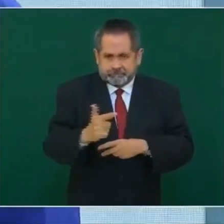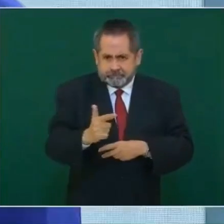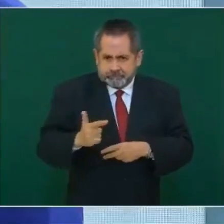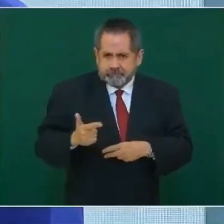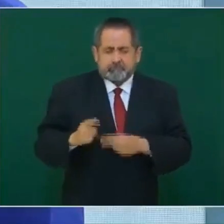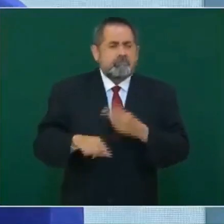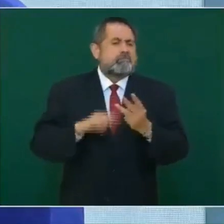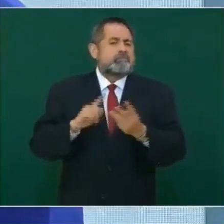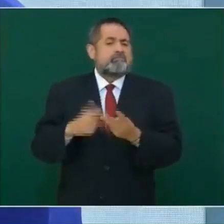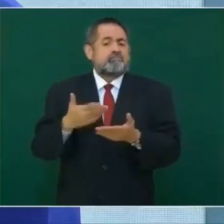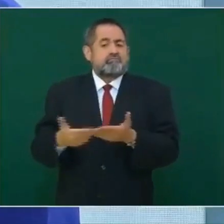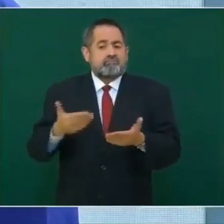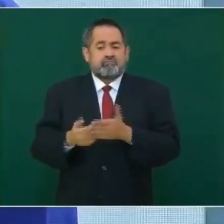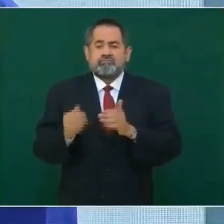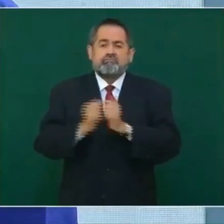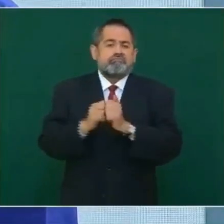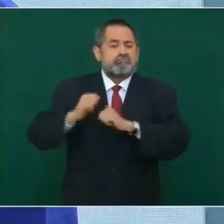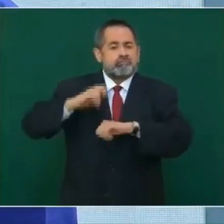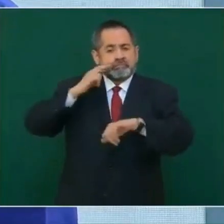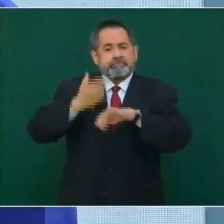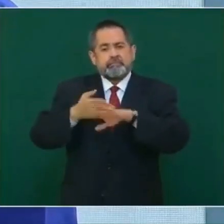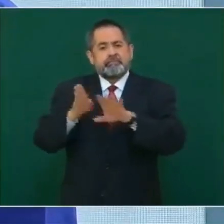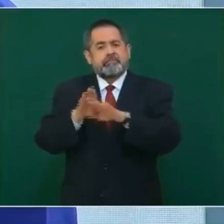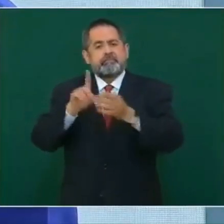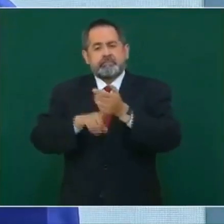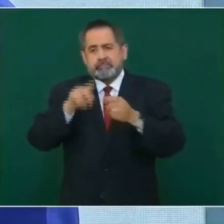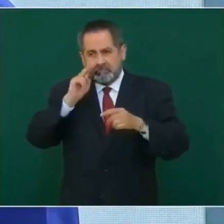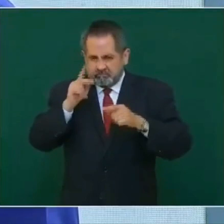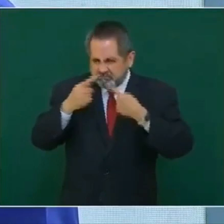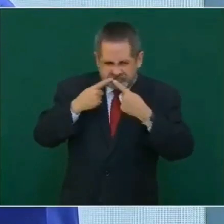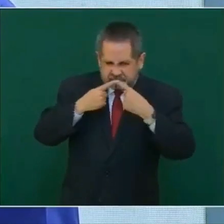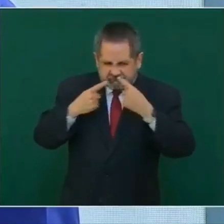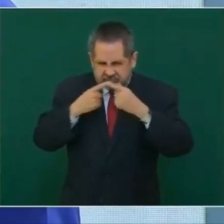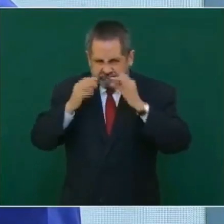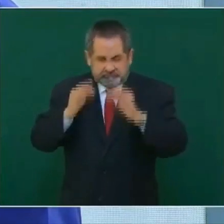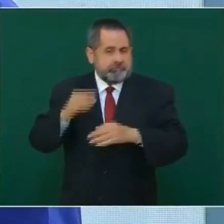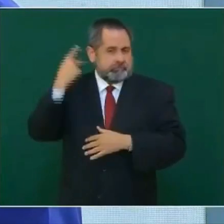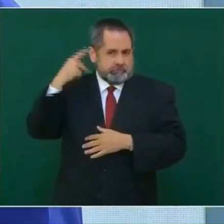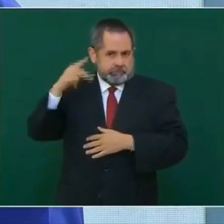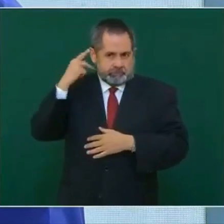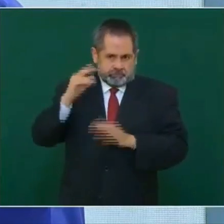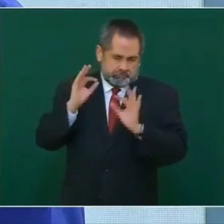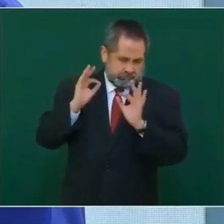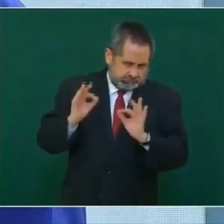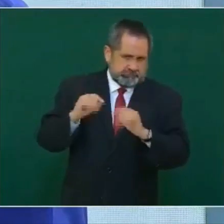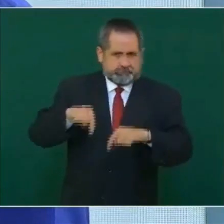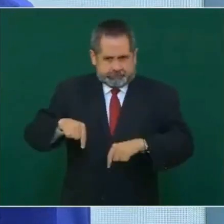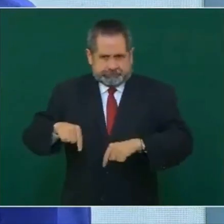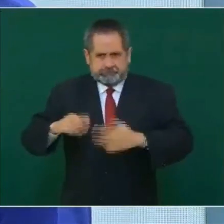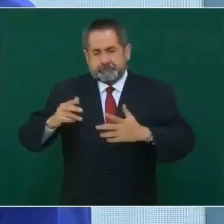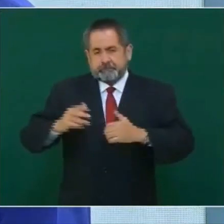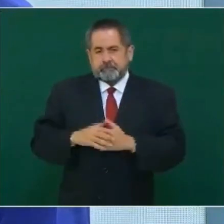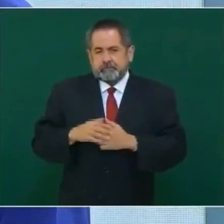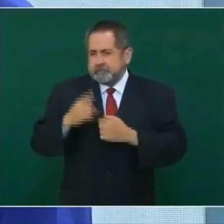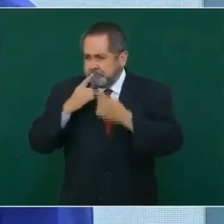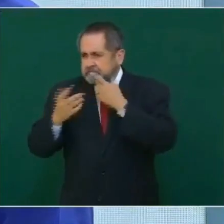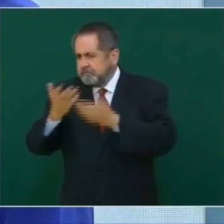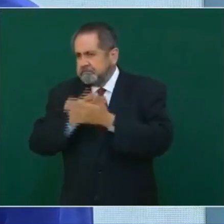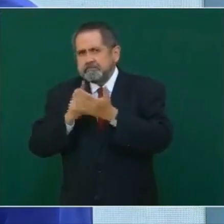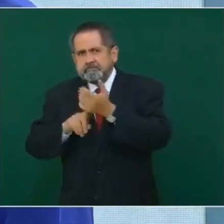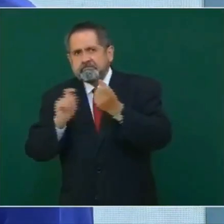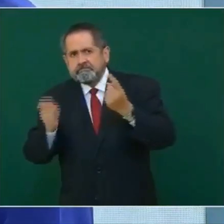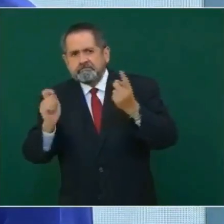desde luego ahora correspondió ver bien Puebla, y no sólo es el diagnóstico,